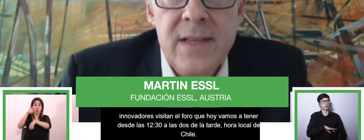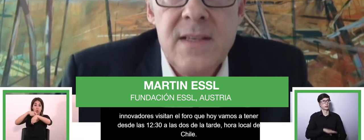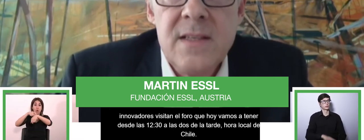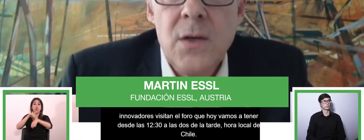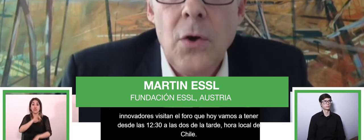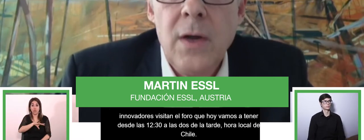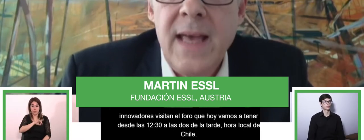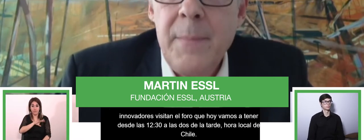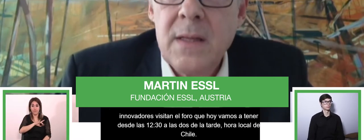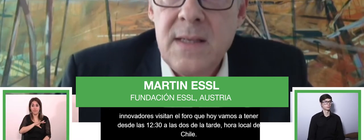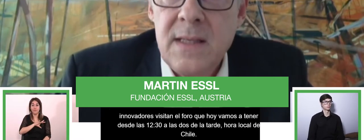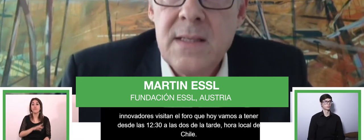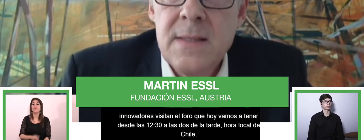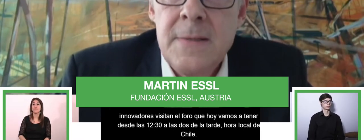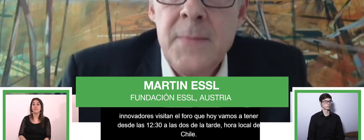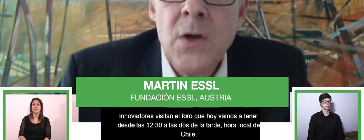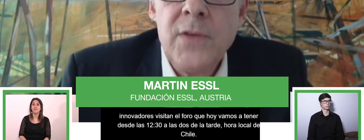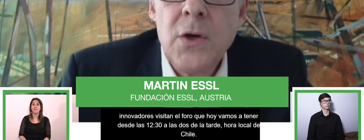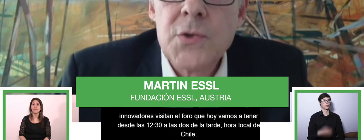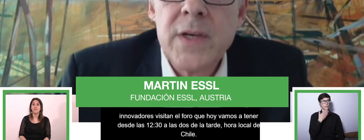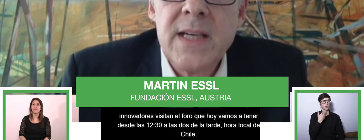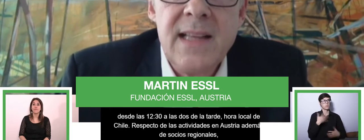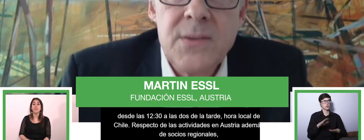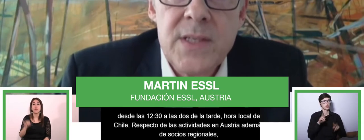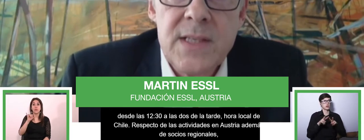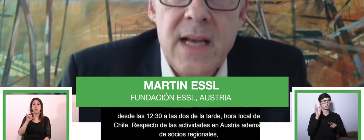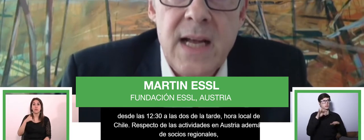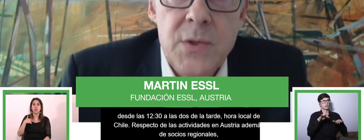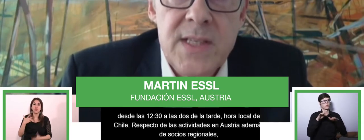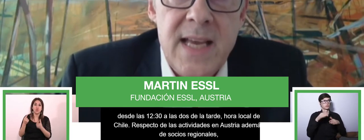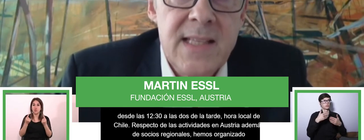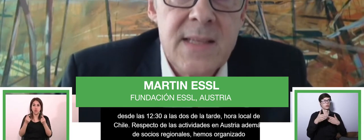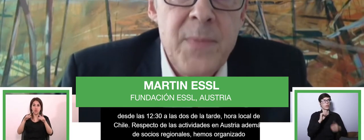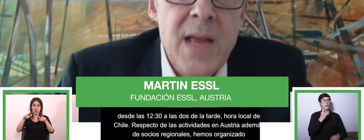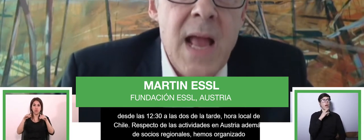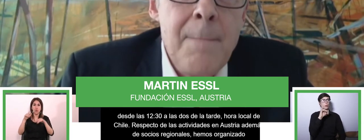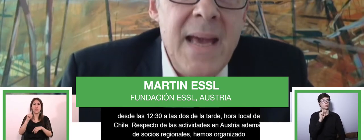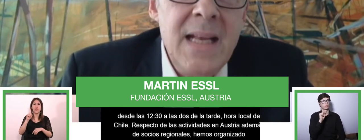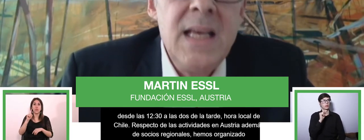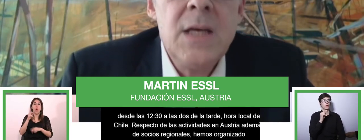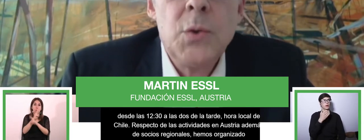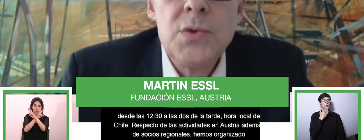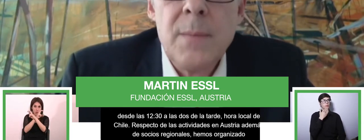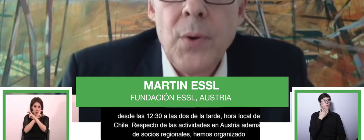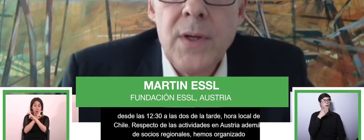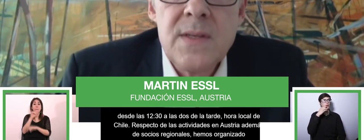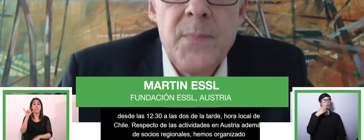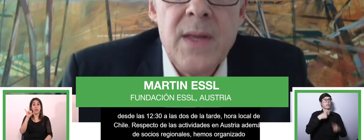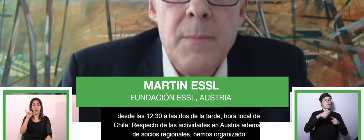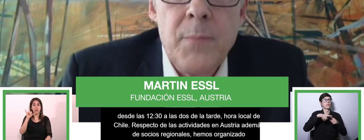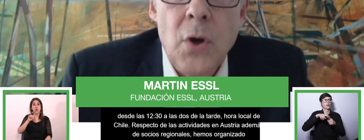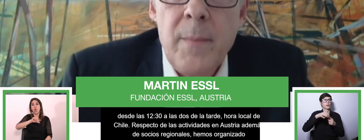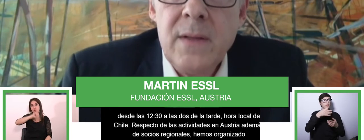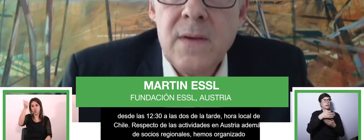conferencias en Austria, en todas las ciudades capitales de los